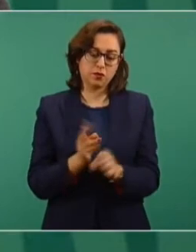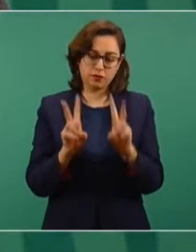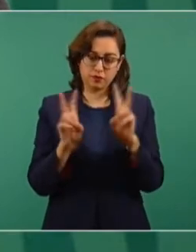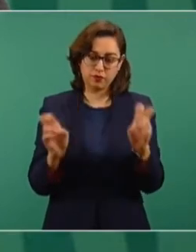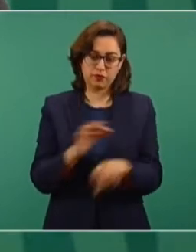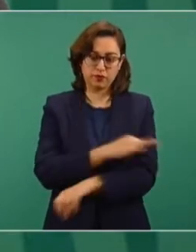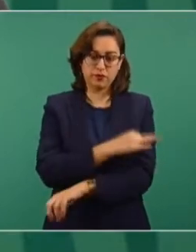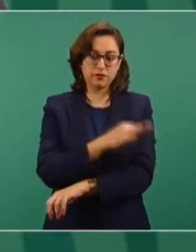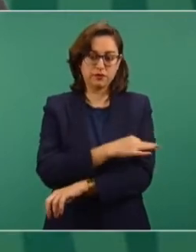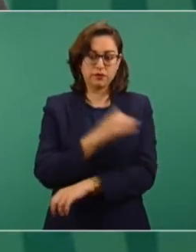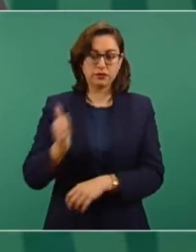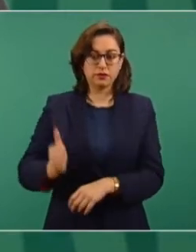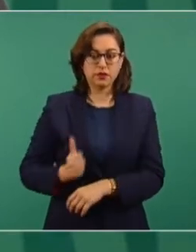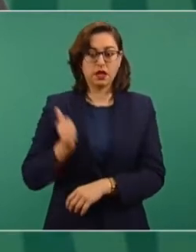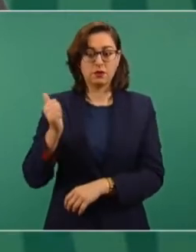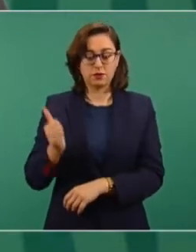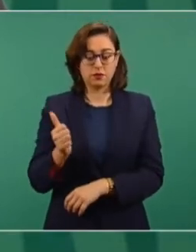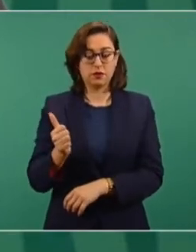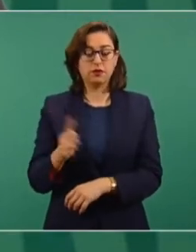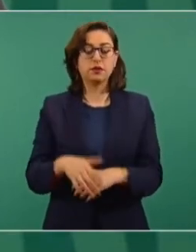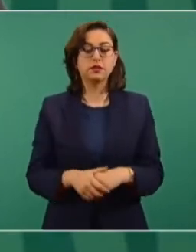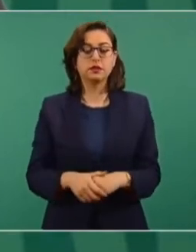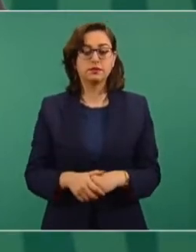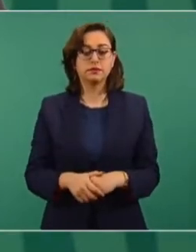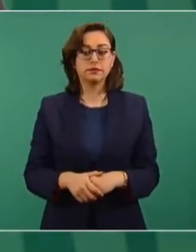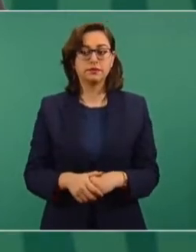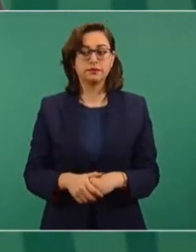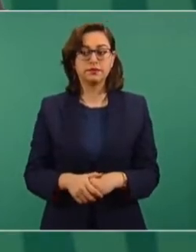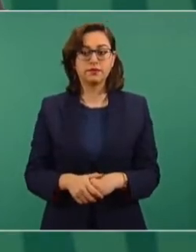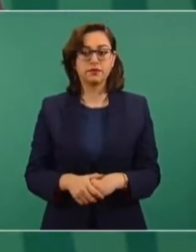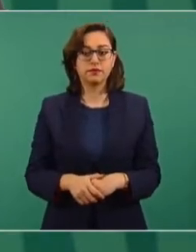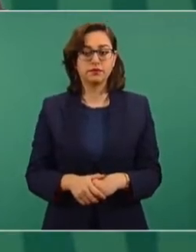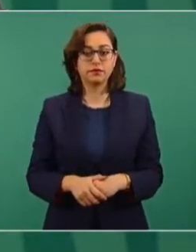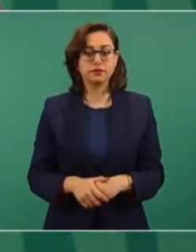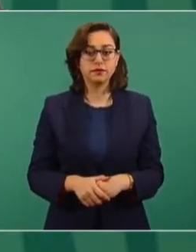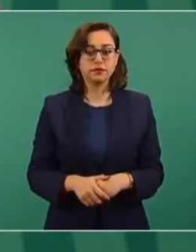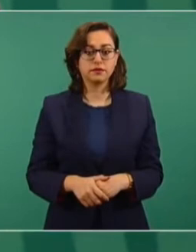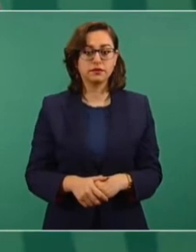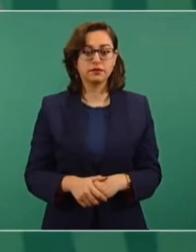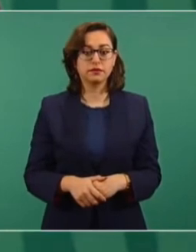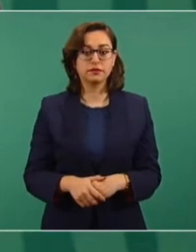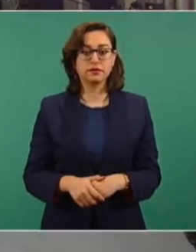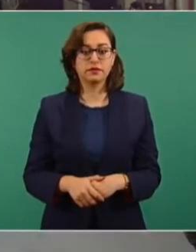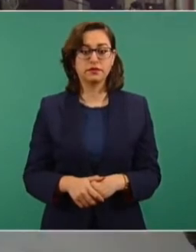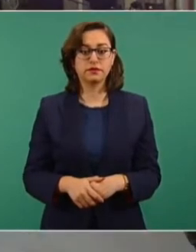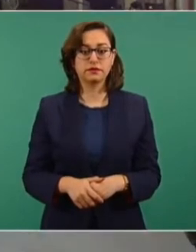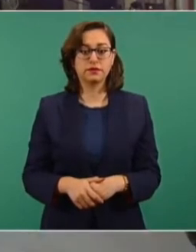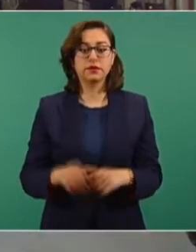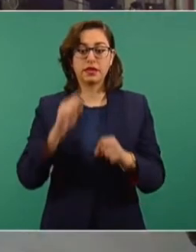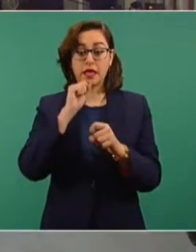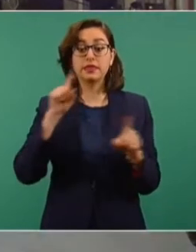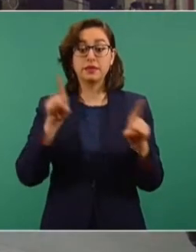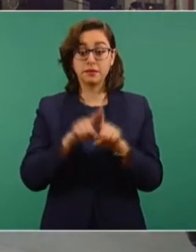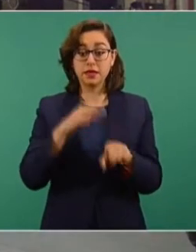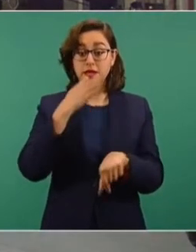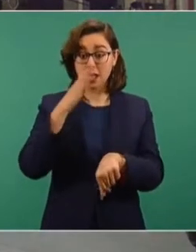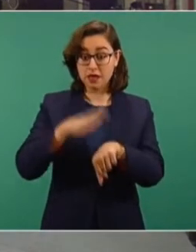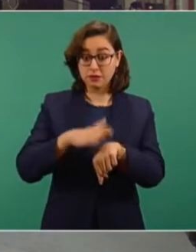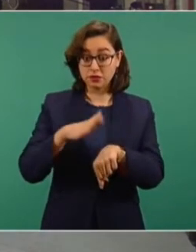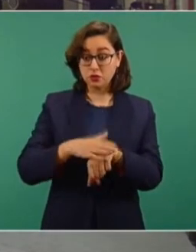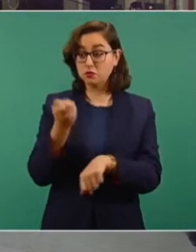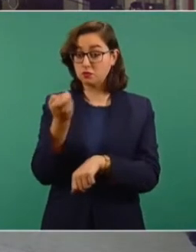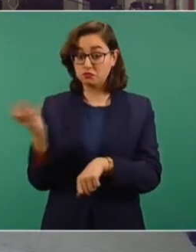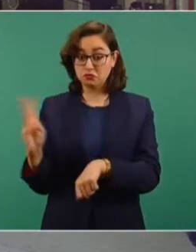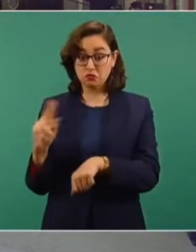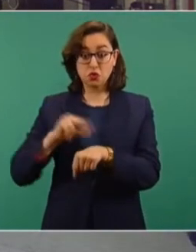tema, decirles que me recomiendan los médicos